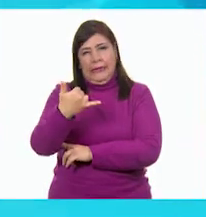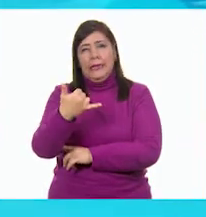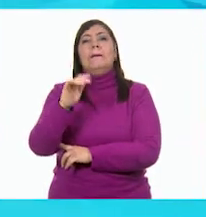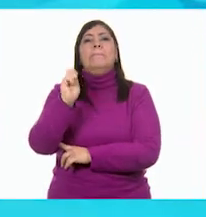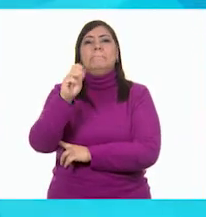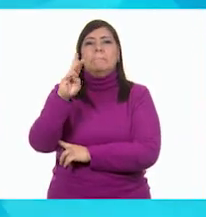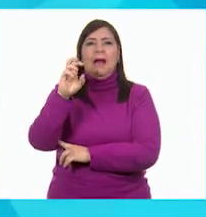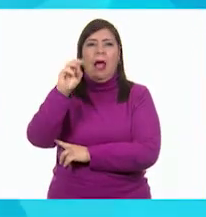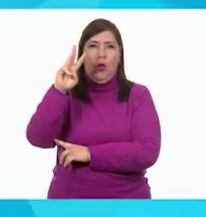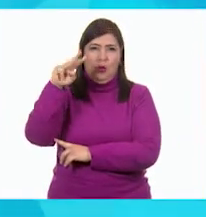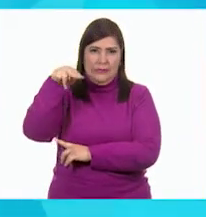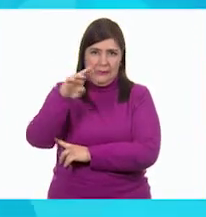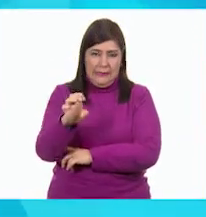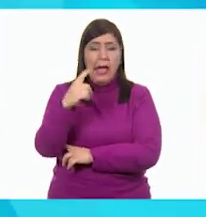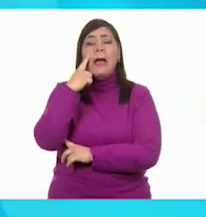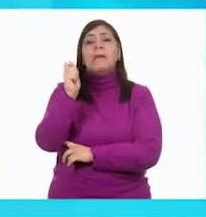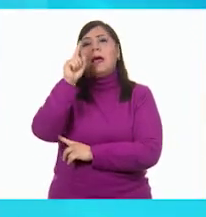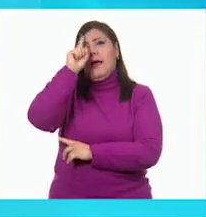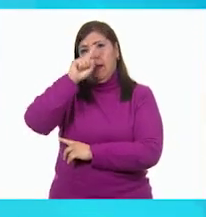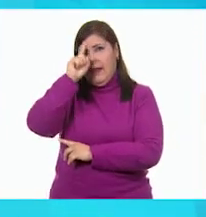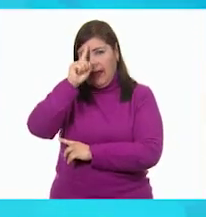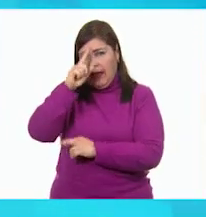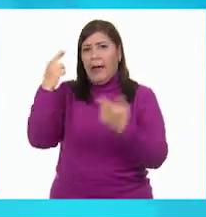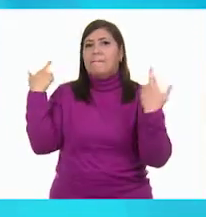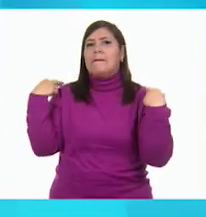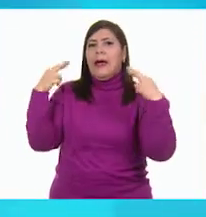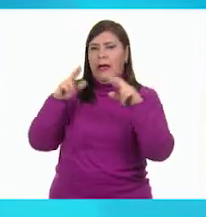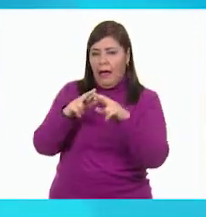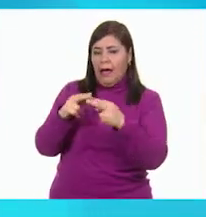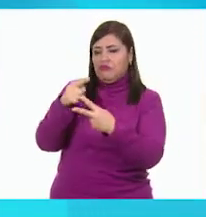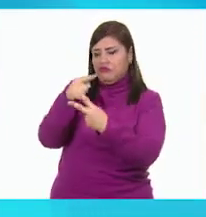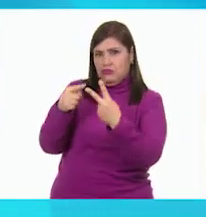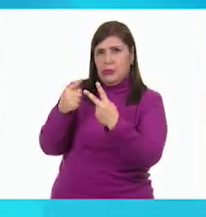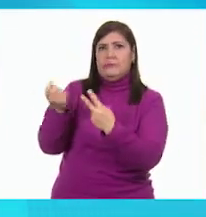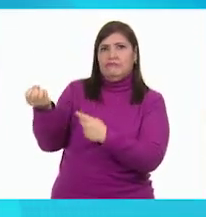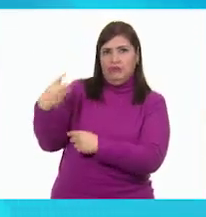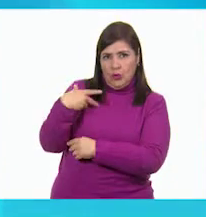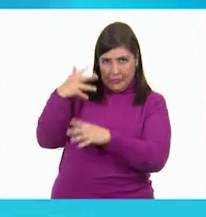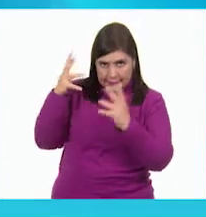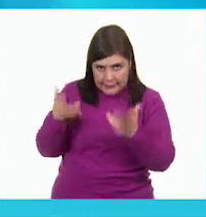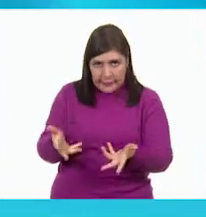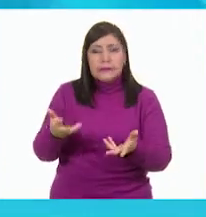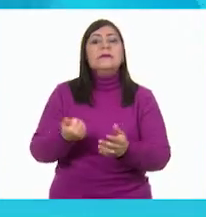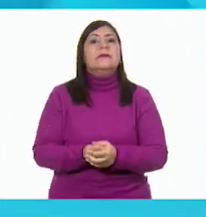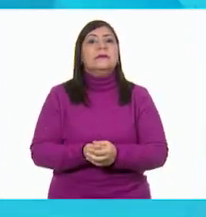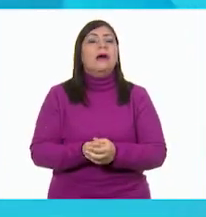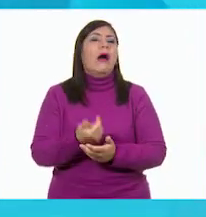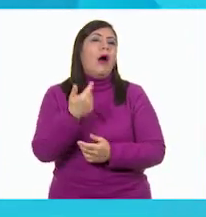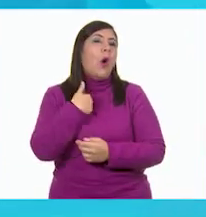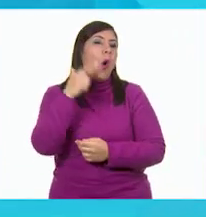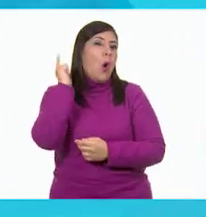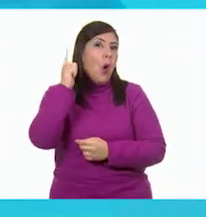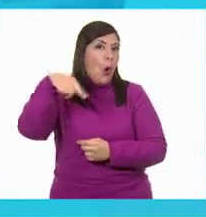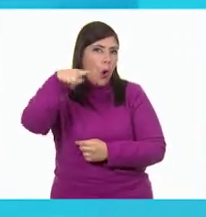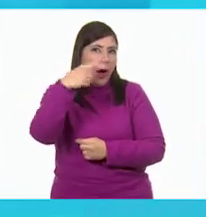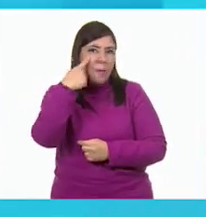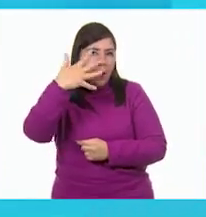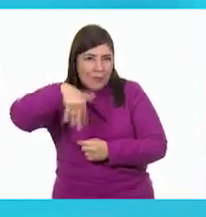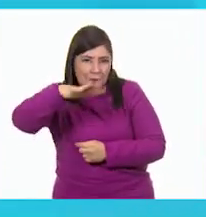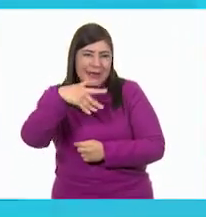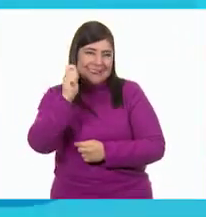Estos libros me los ha recomendado mucho mi maestra. Y espero que los busquen.